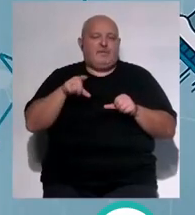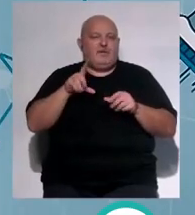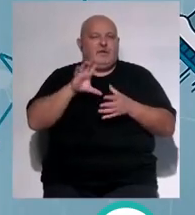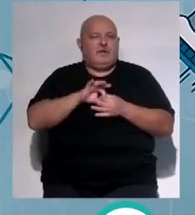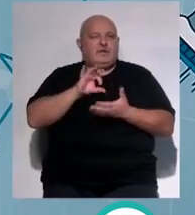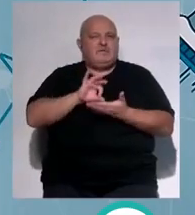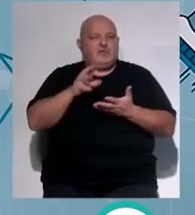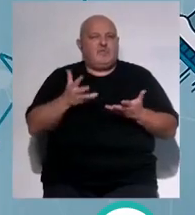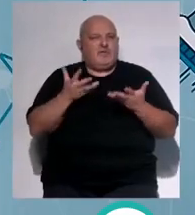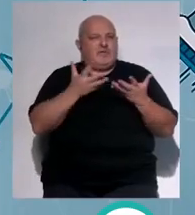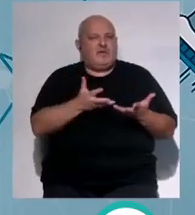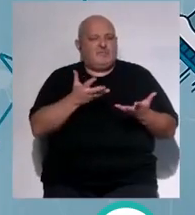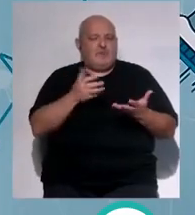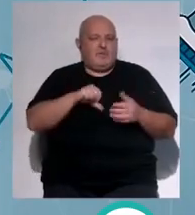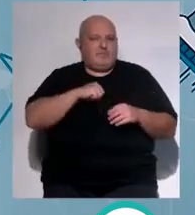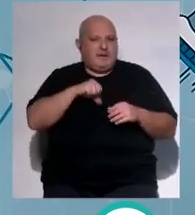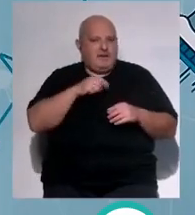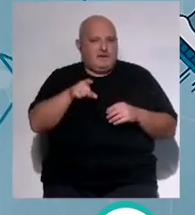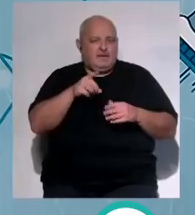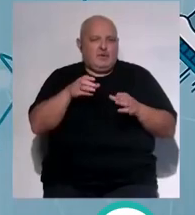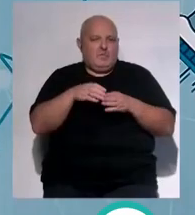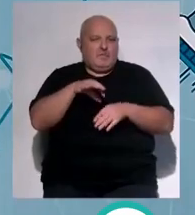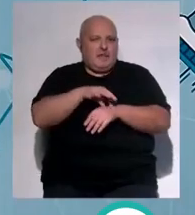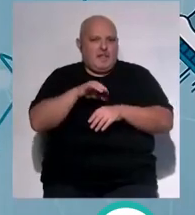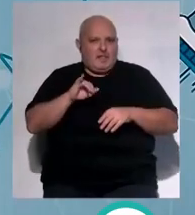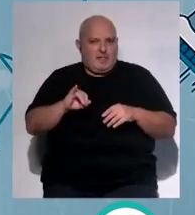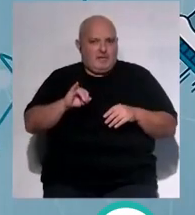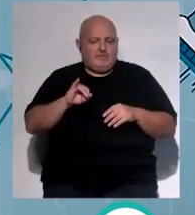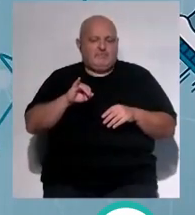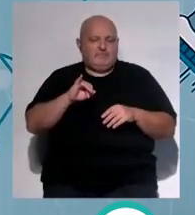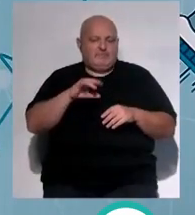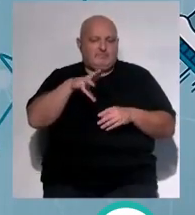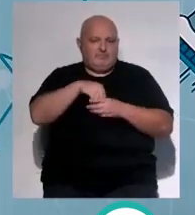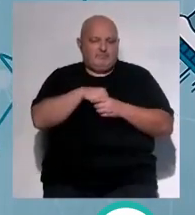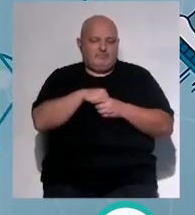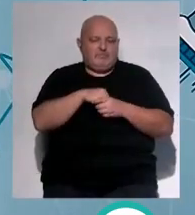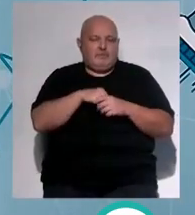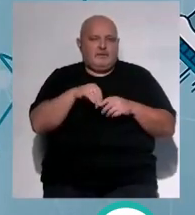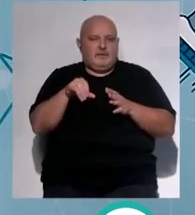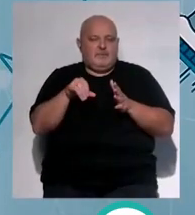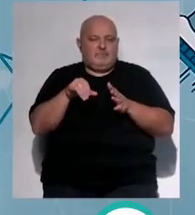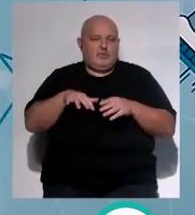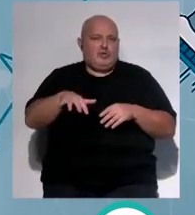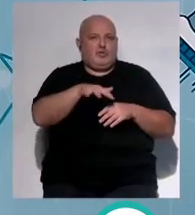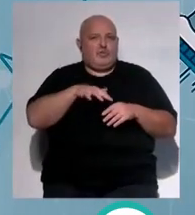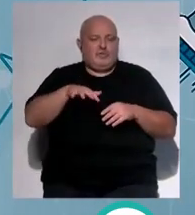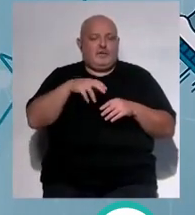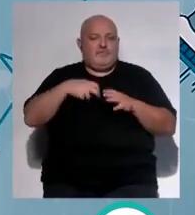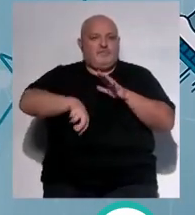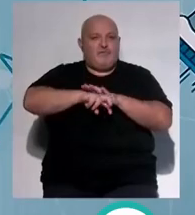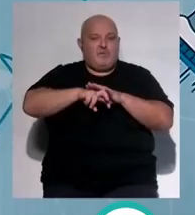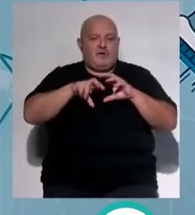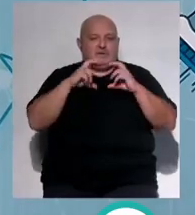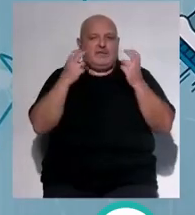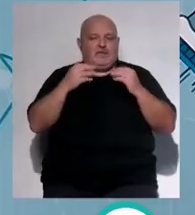de los servicios que presta el hospital que este grupo médico tiene en las instalaciones del estadio